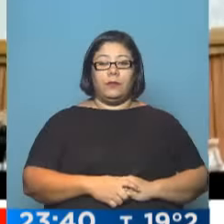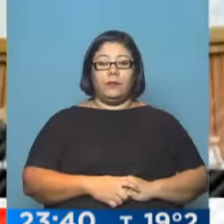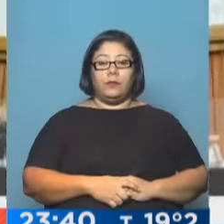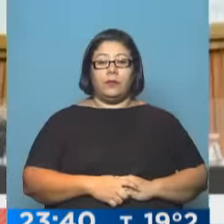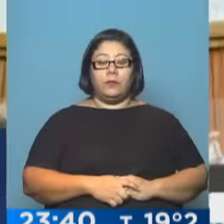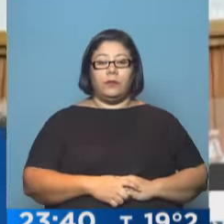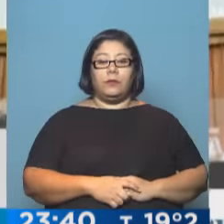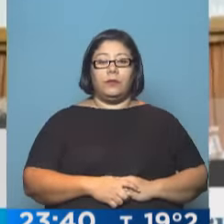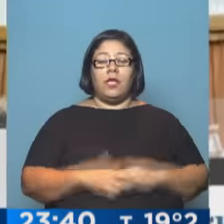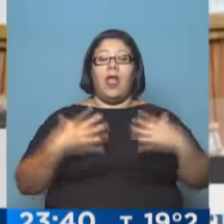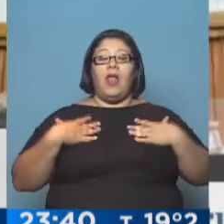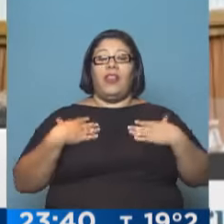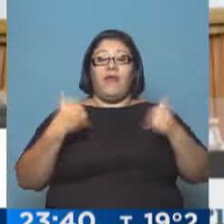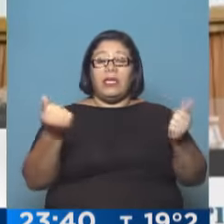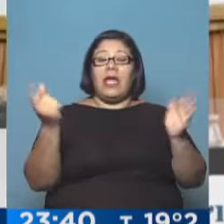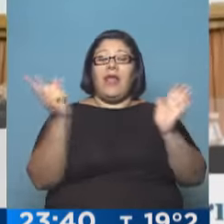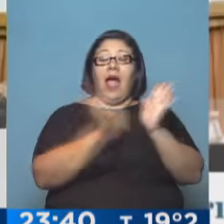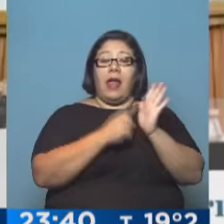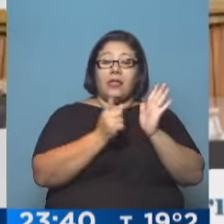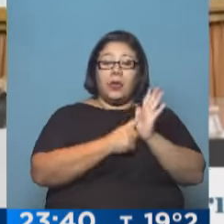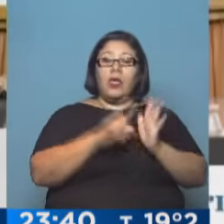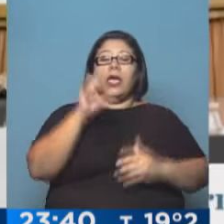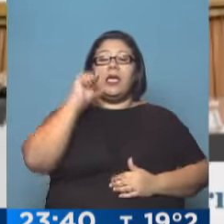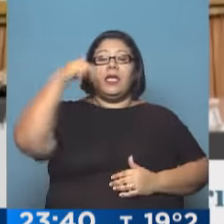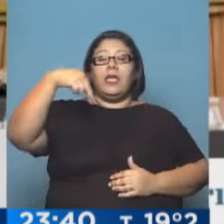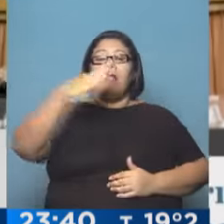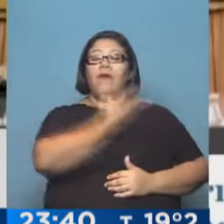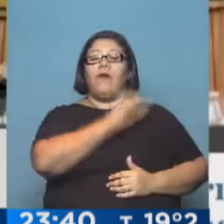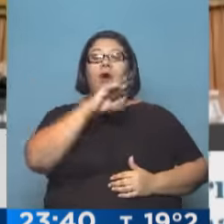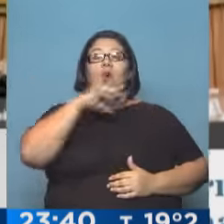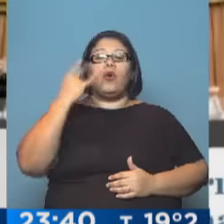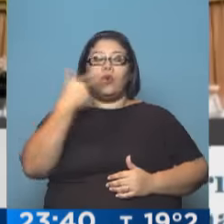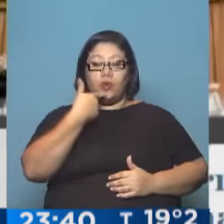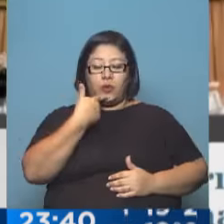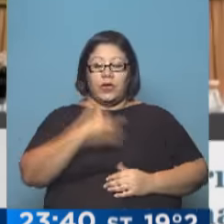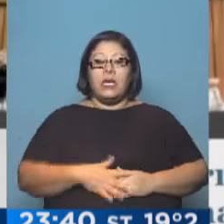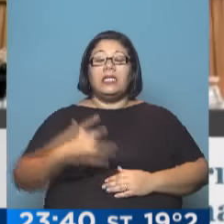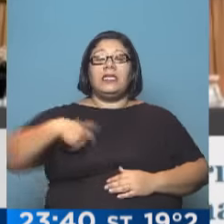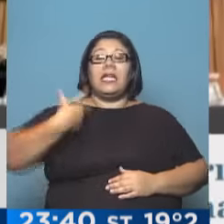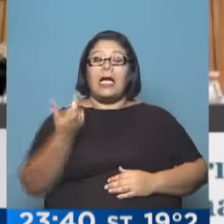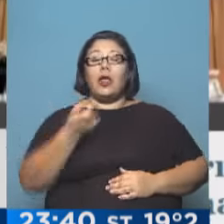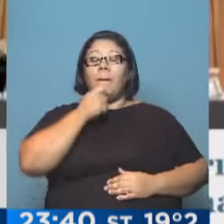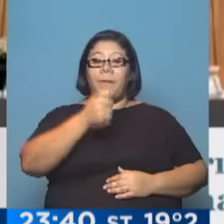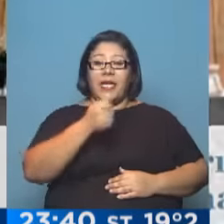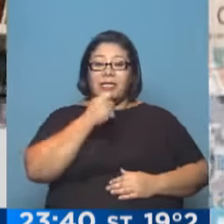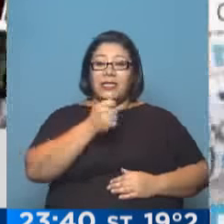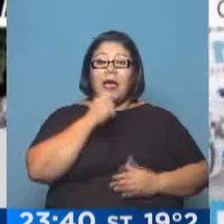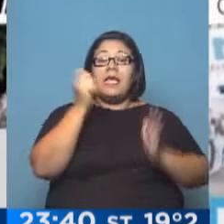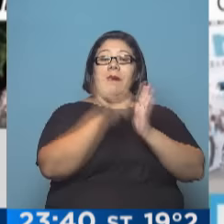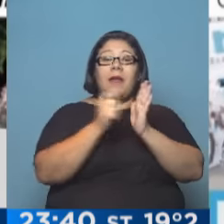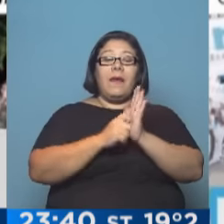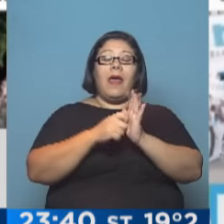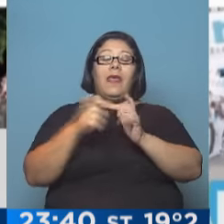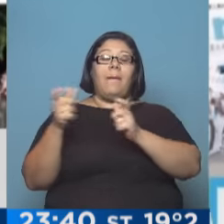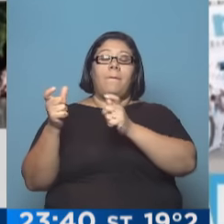En defensa de artículos de InfoJus, el sindicato de prensa de Buenos Aires y Prieba y periodistas de diversos medios